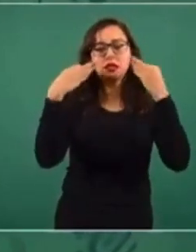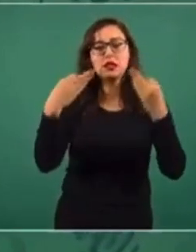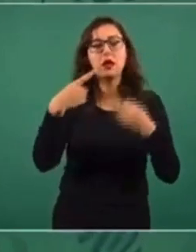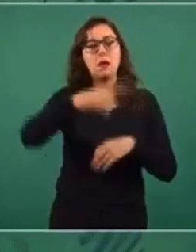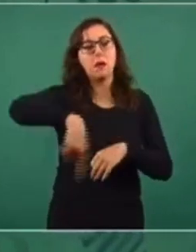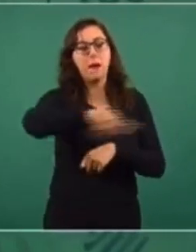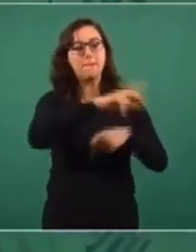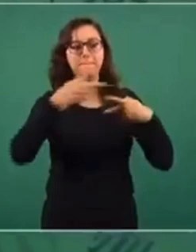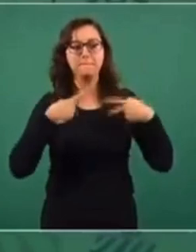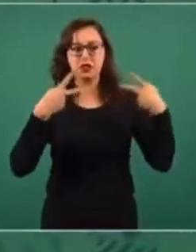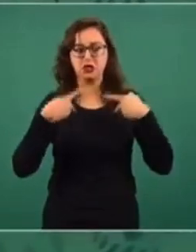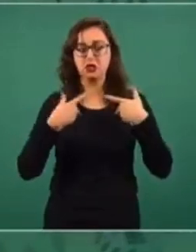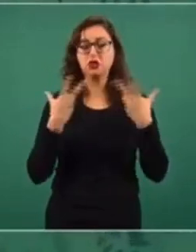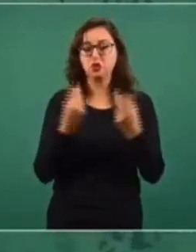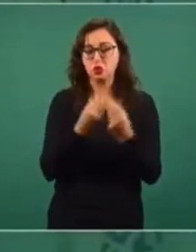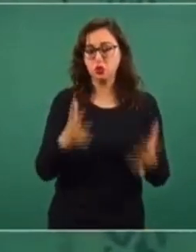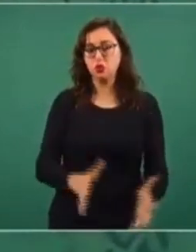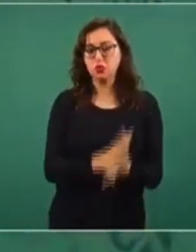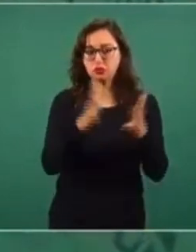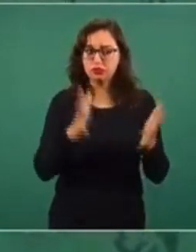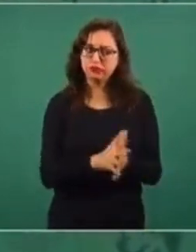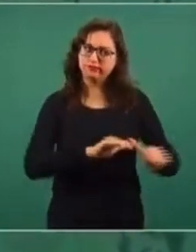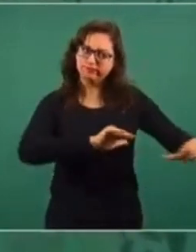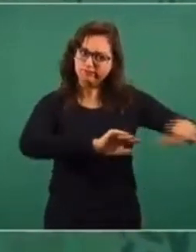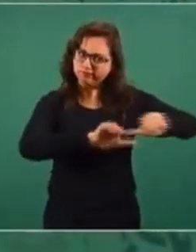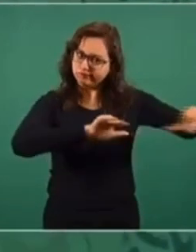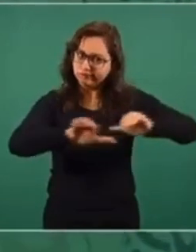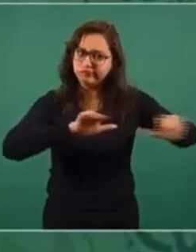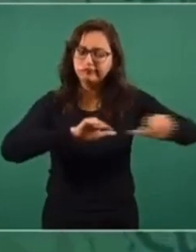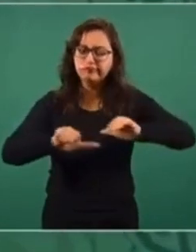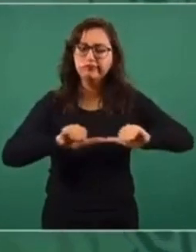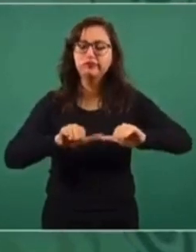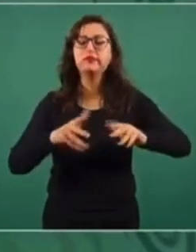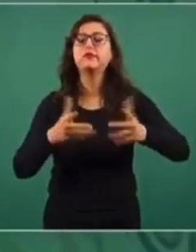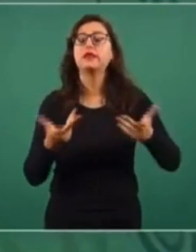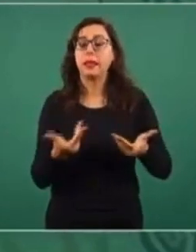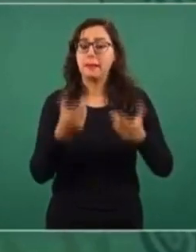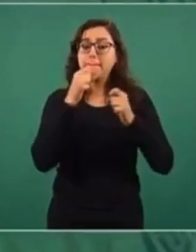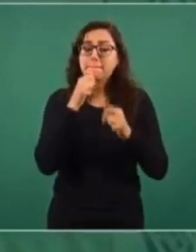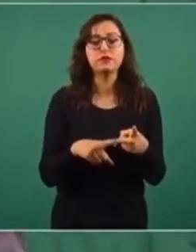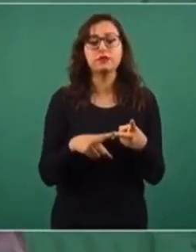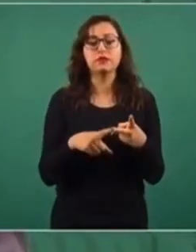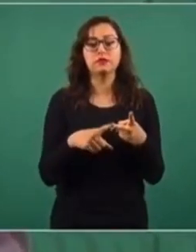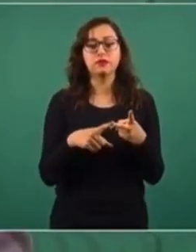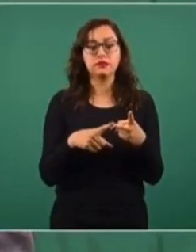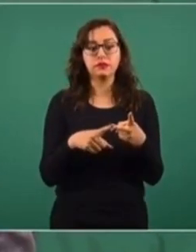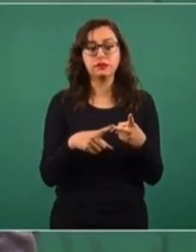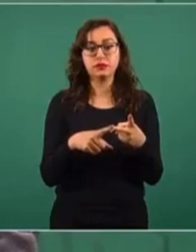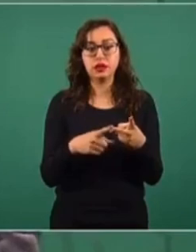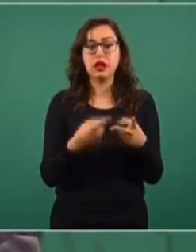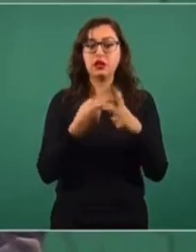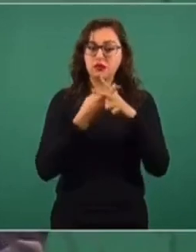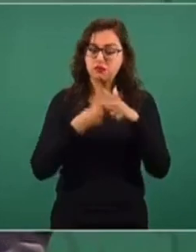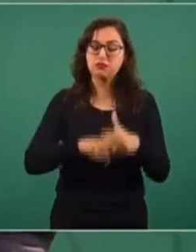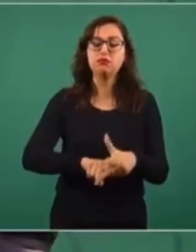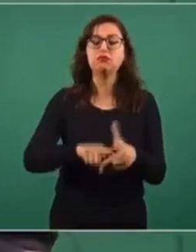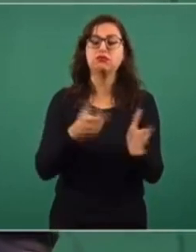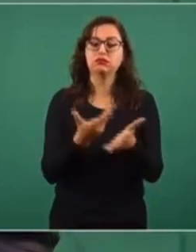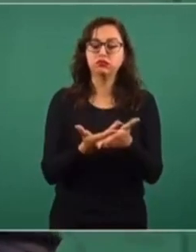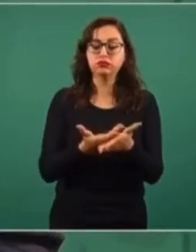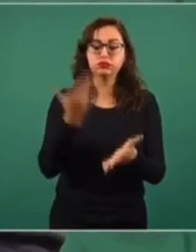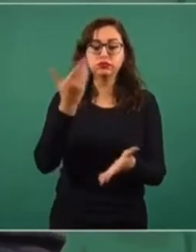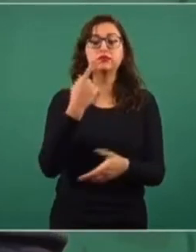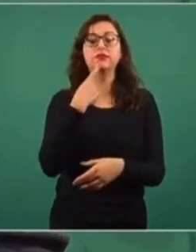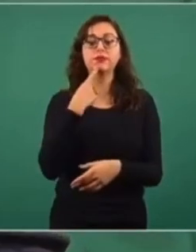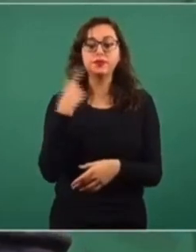fue partícipe de esos hechos. Y junto con ello estamos pasando a la judicialización de